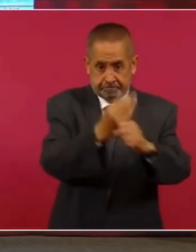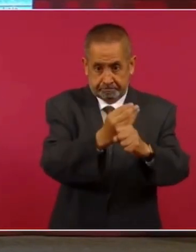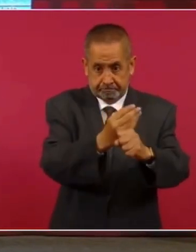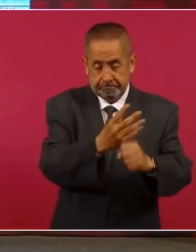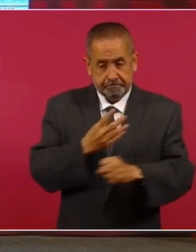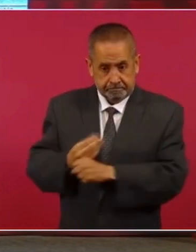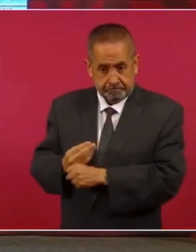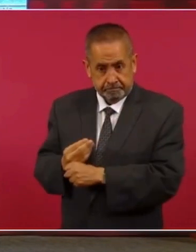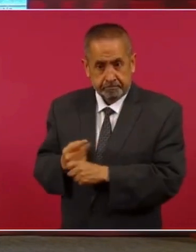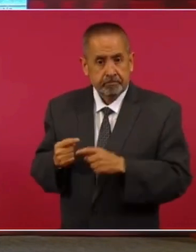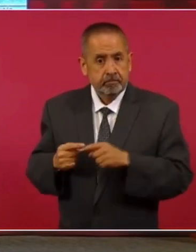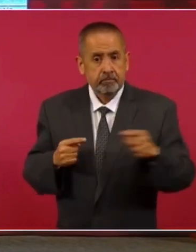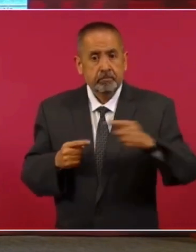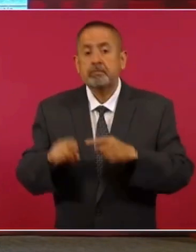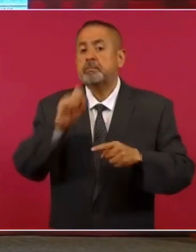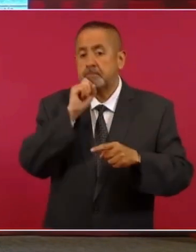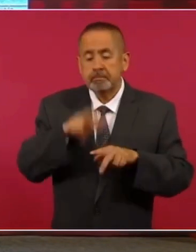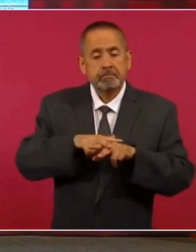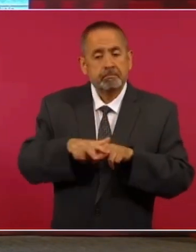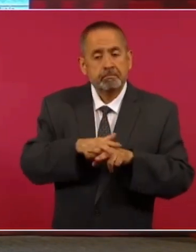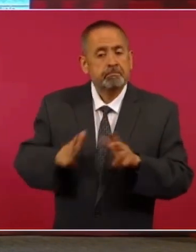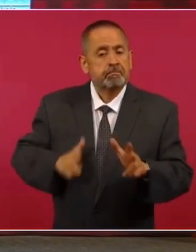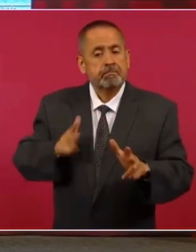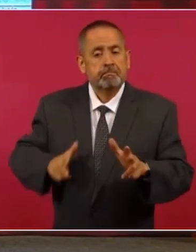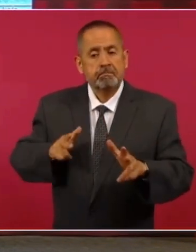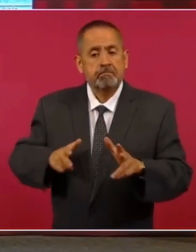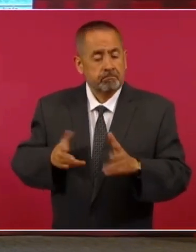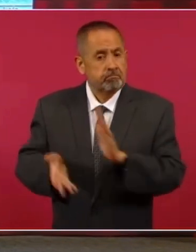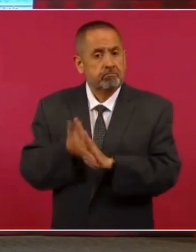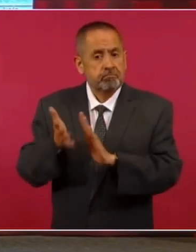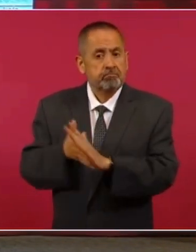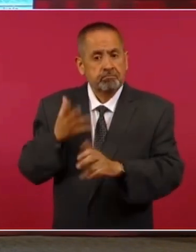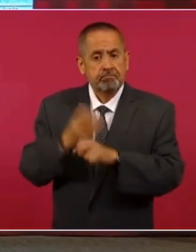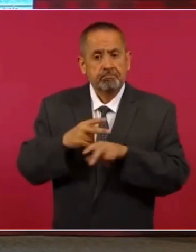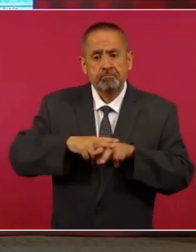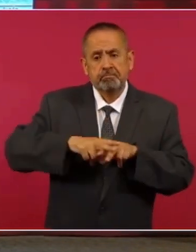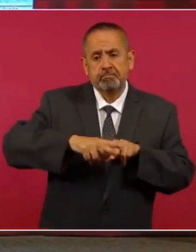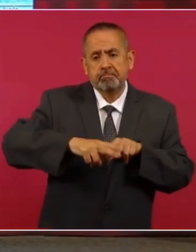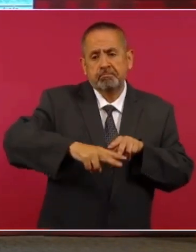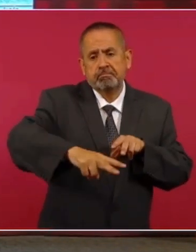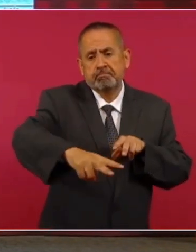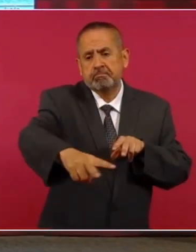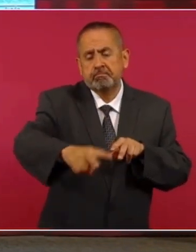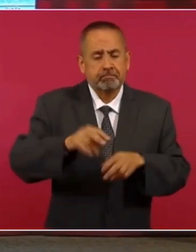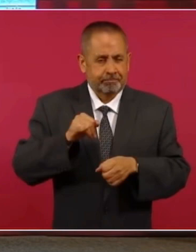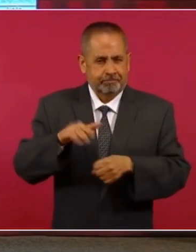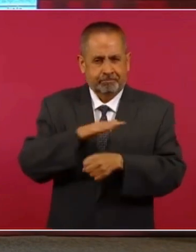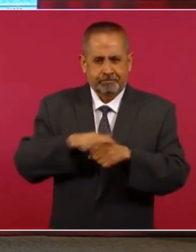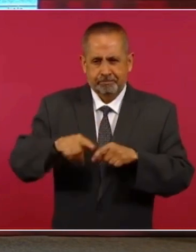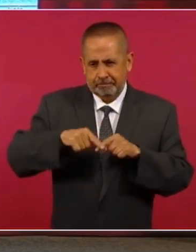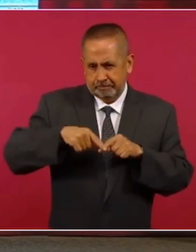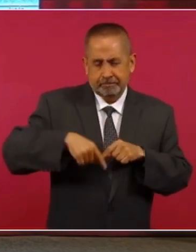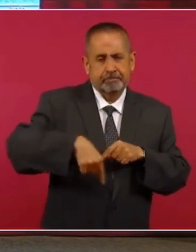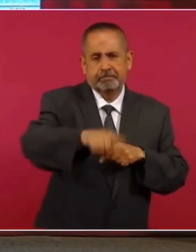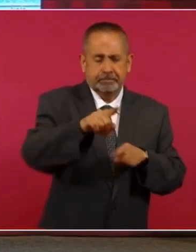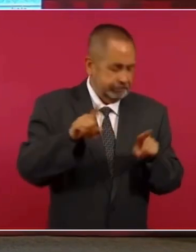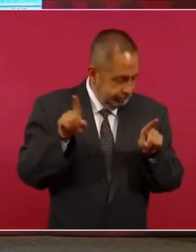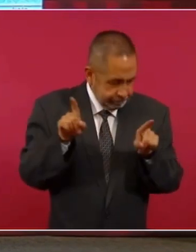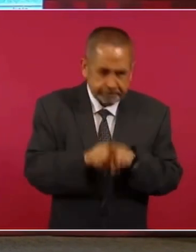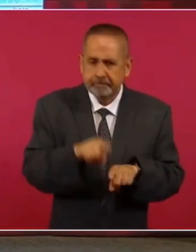sino hace el ferrocarril, construye el ferrocarril del ismo, igual Pearson.